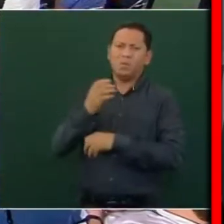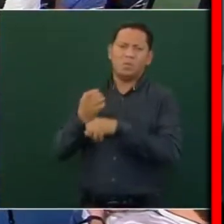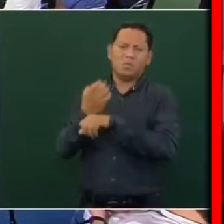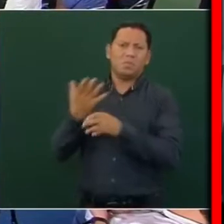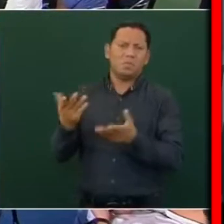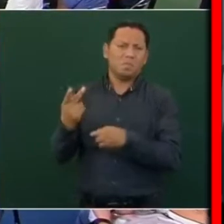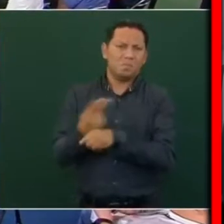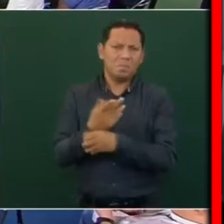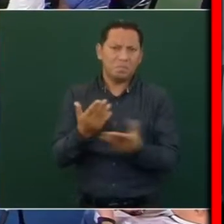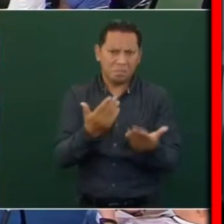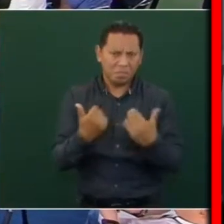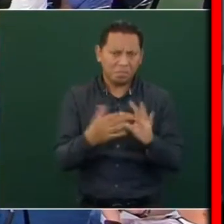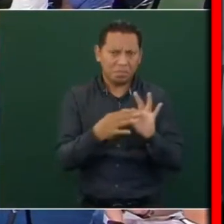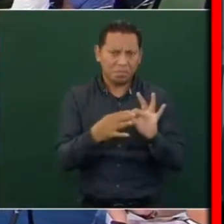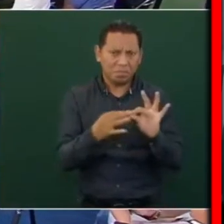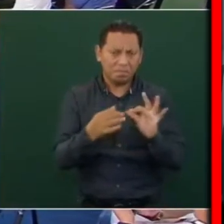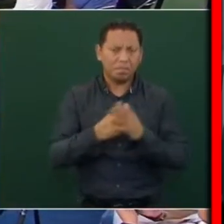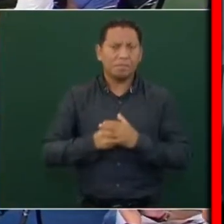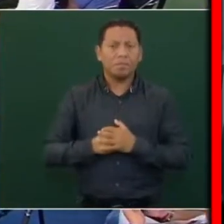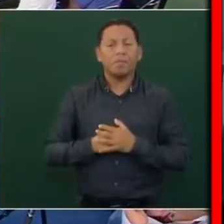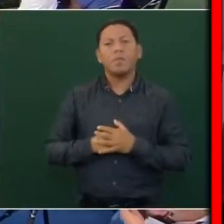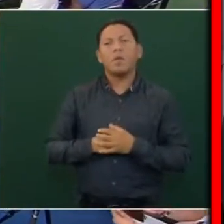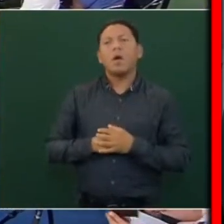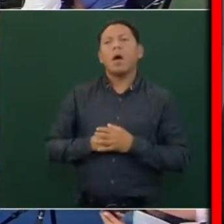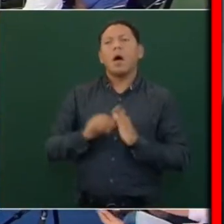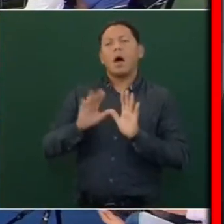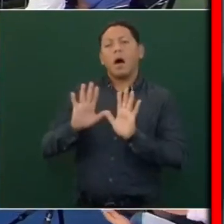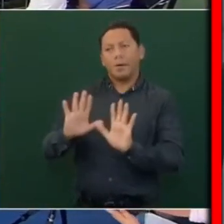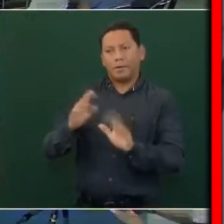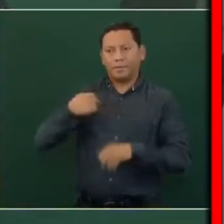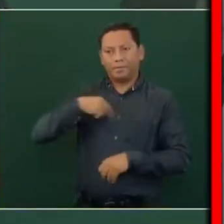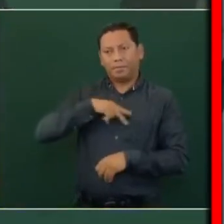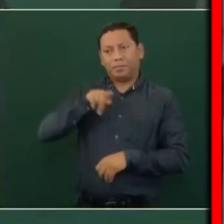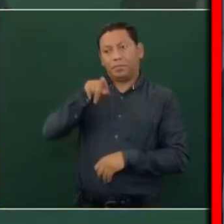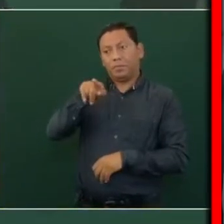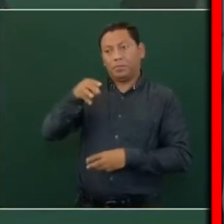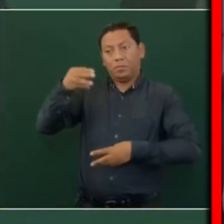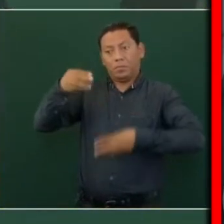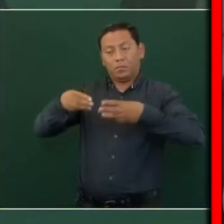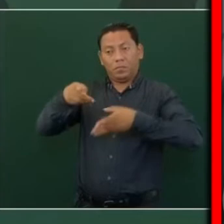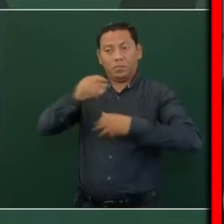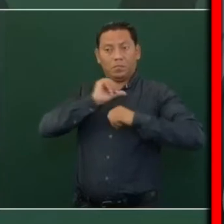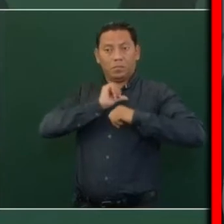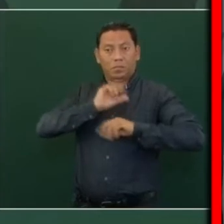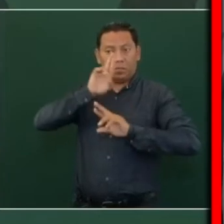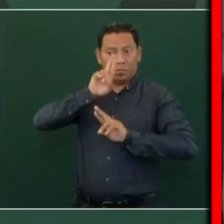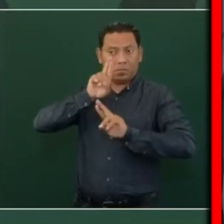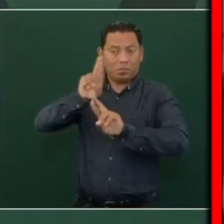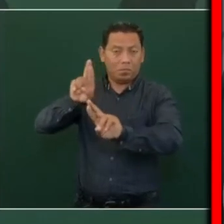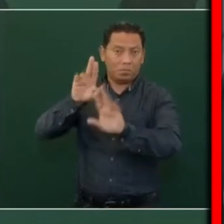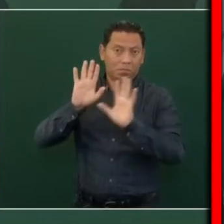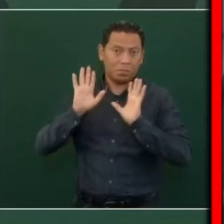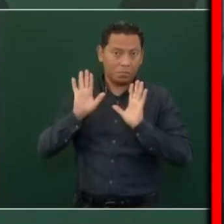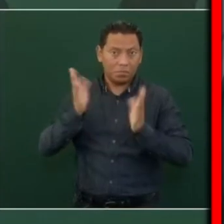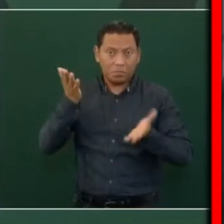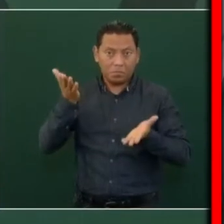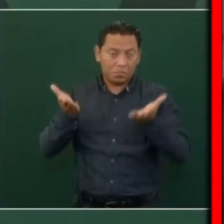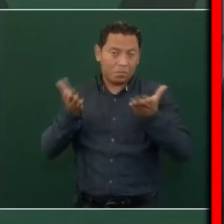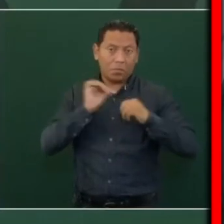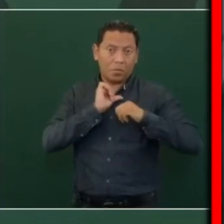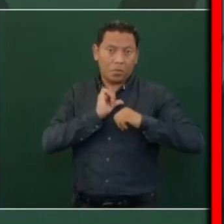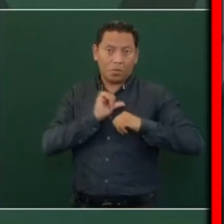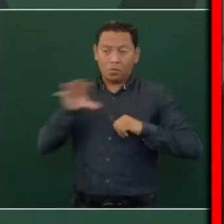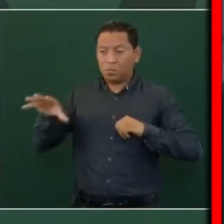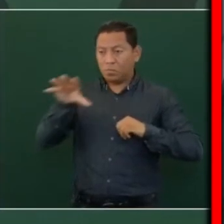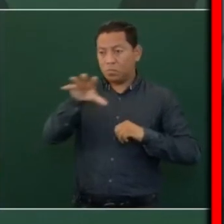Bueno, porque somos respetuosos de la división y del equilibrio entre poderes,